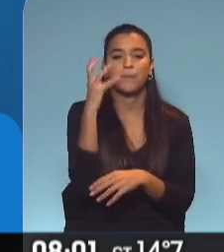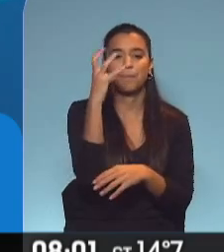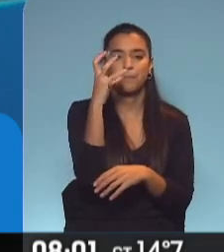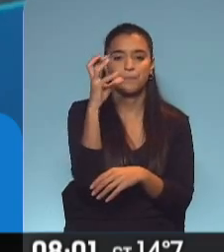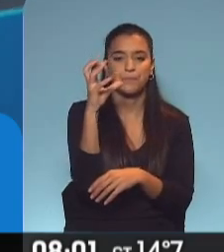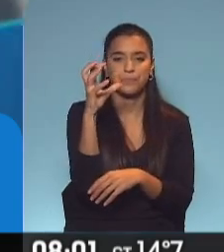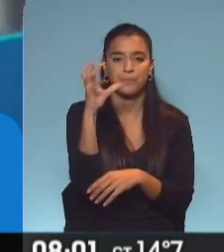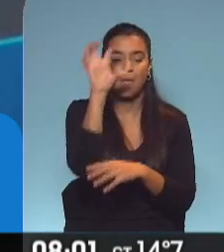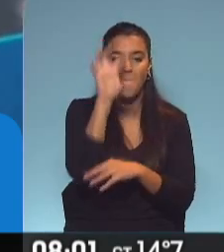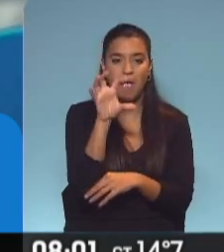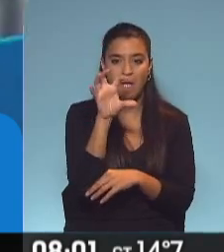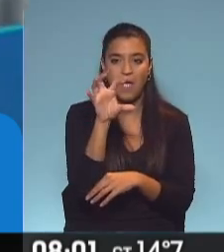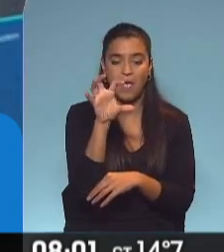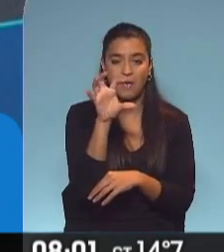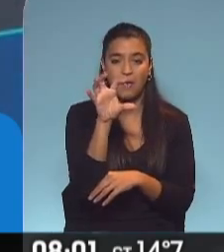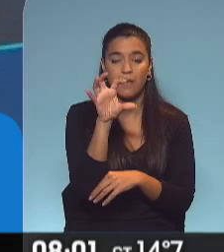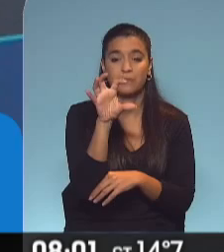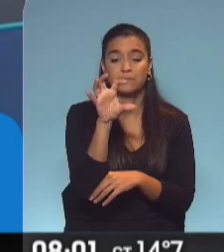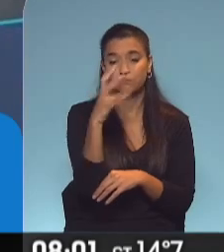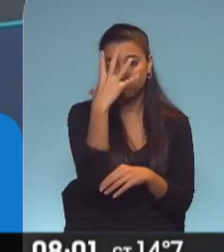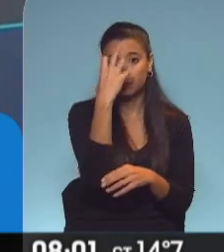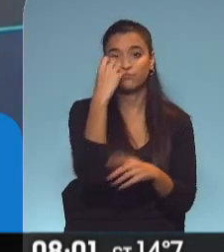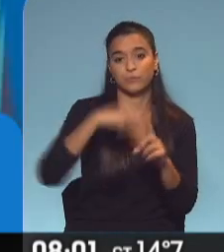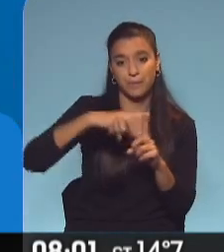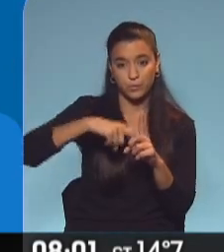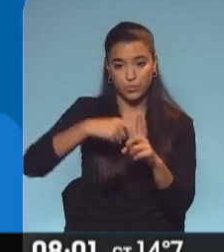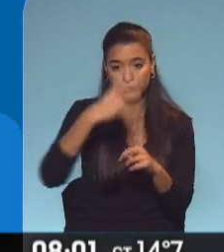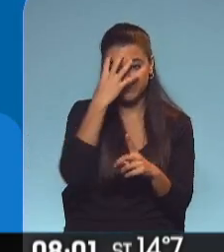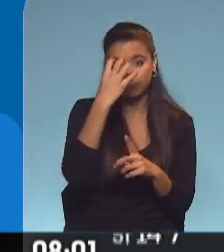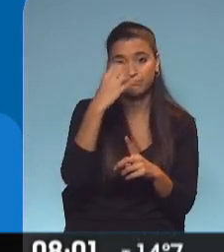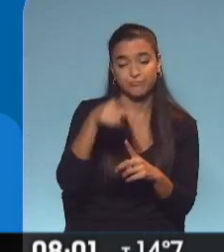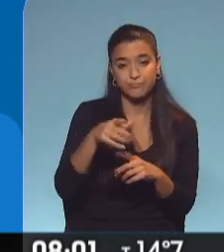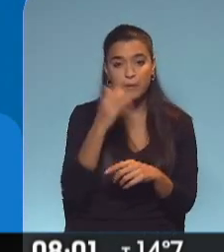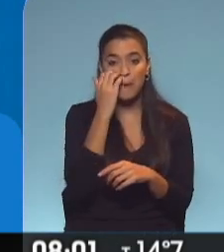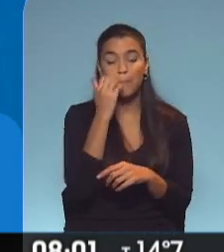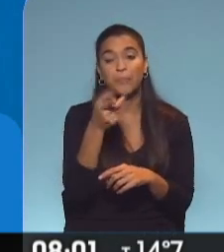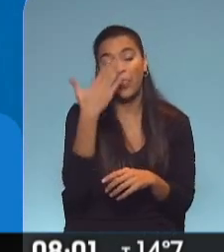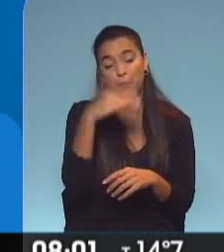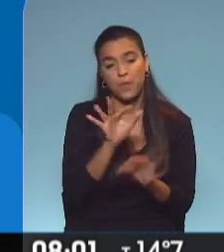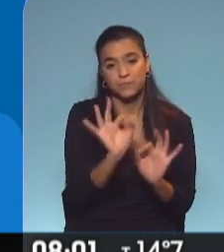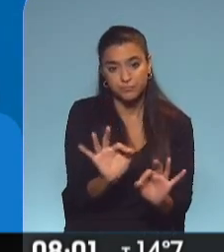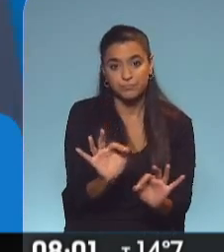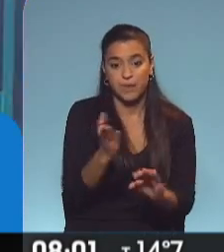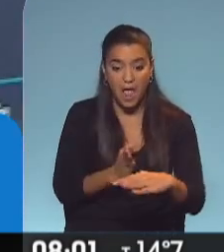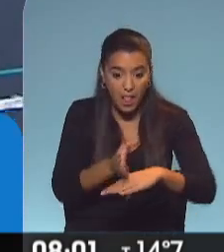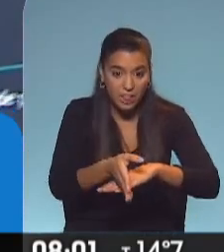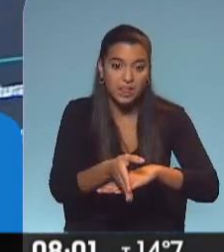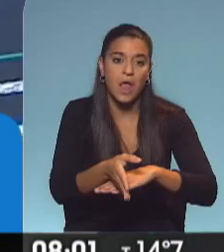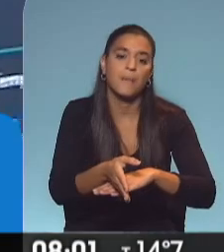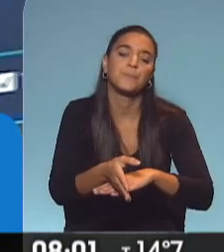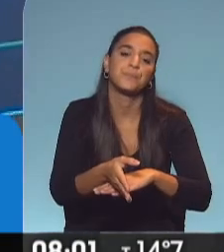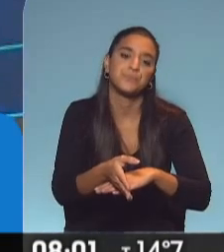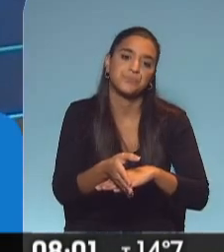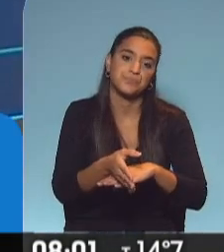cámara, le toma la temperatura y ahí luego, una vez que ingresan, le